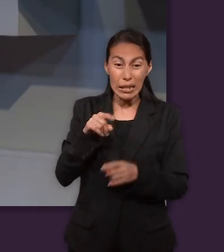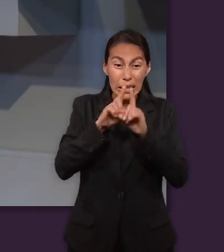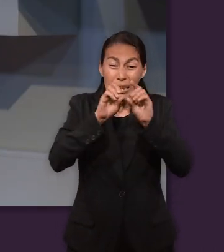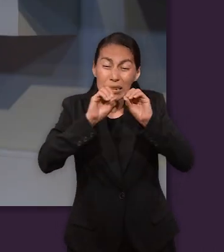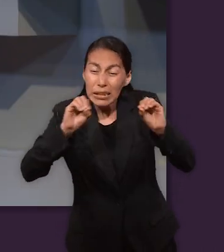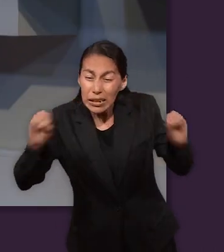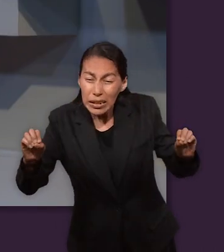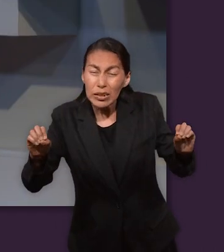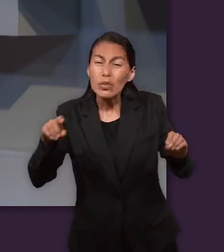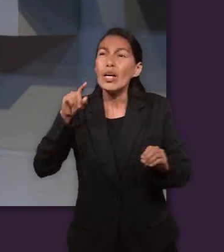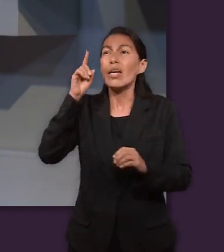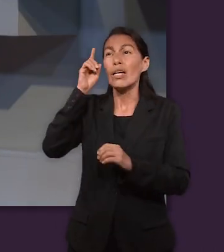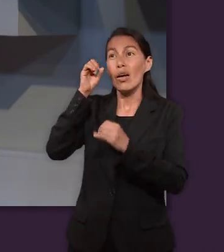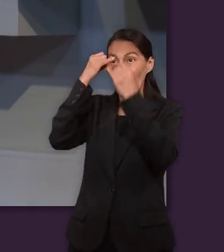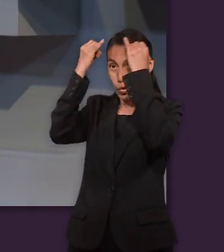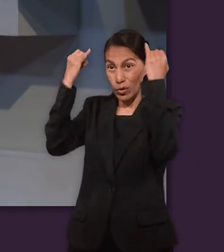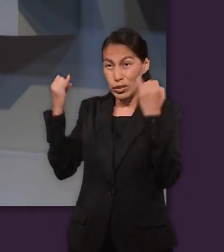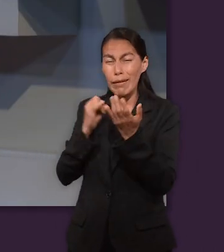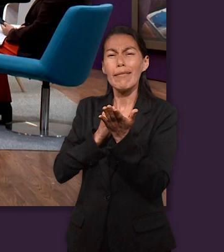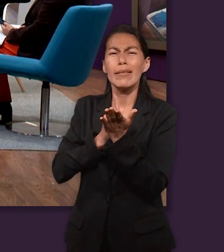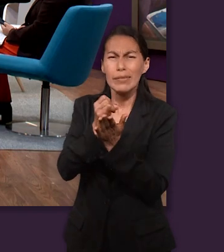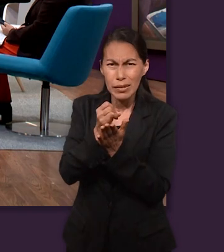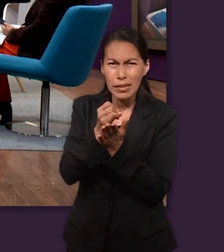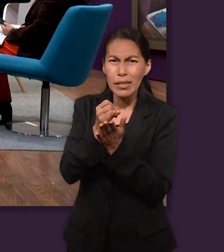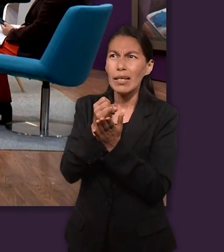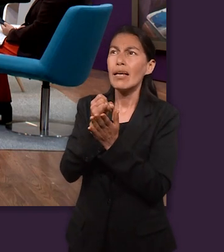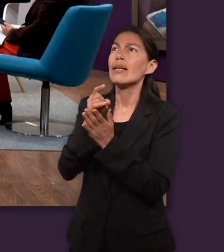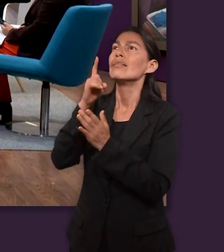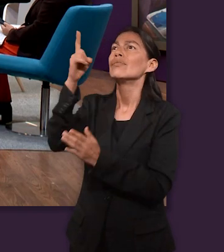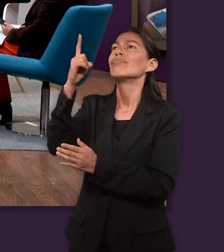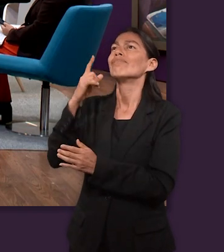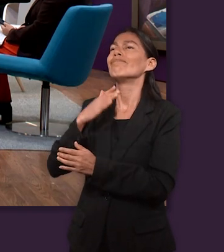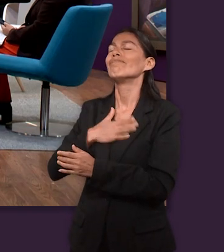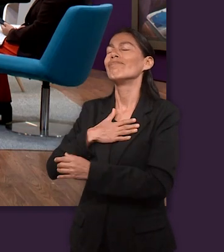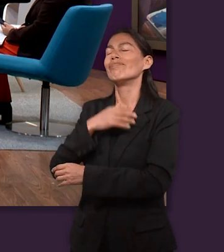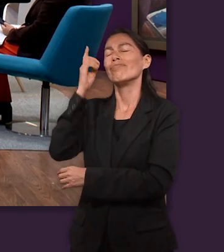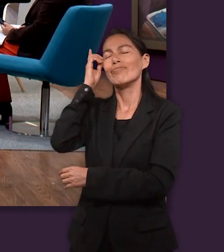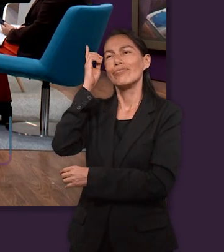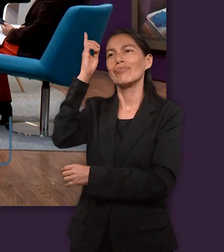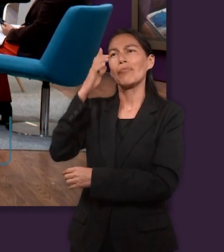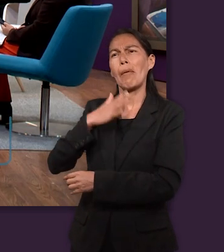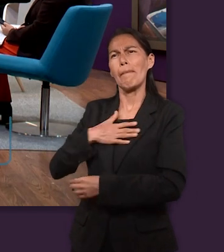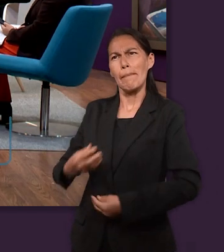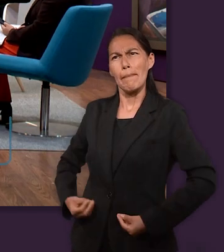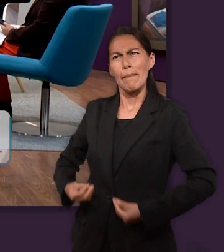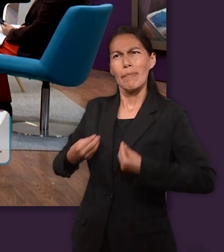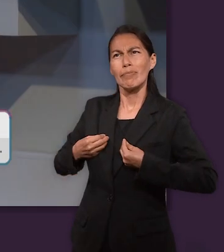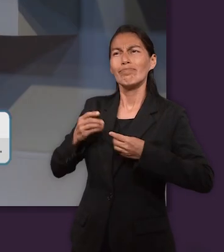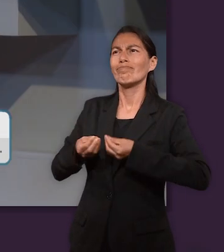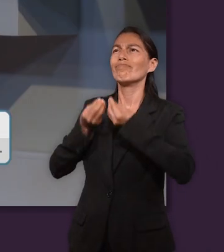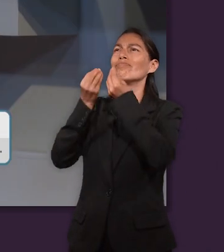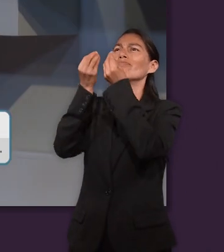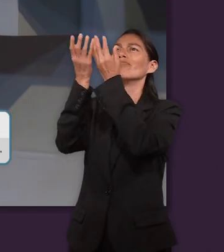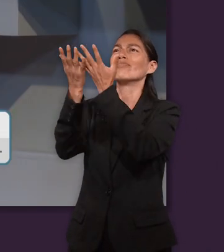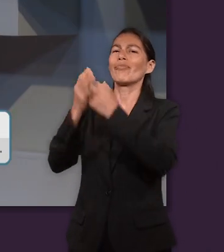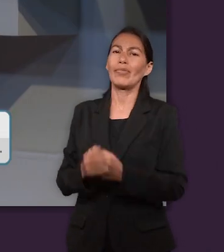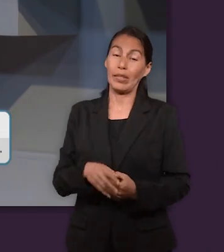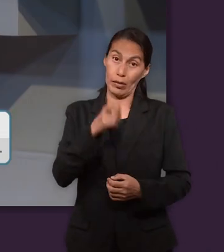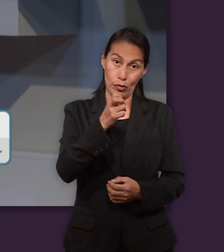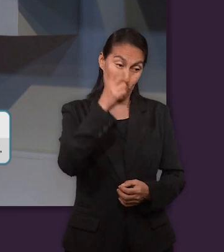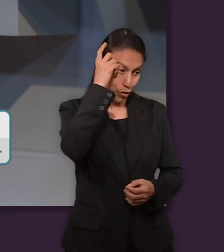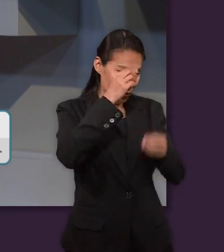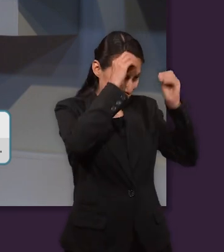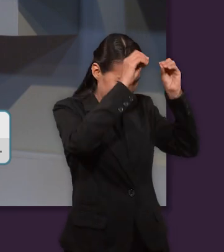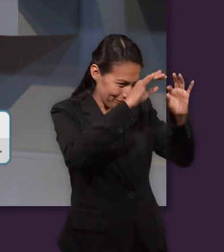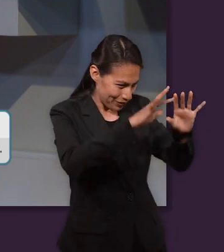momento en el desierto es donde José decide, ese Dios del que he escuchado va a ser mi Dios. Mi vida va a estar en sus manos. Y gracias a que José hace